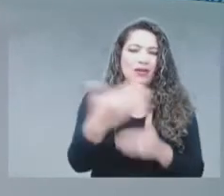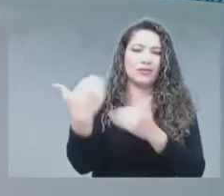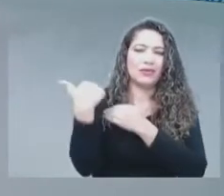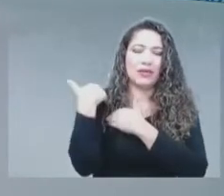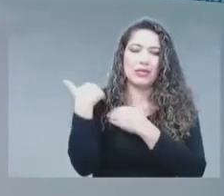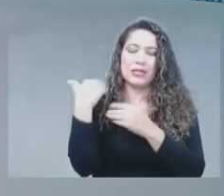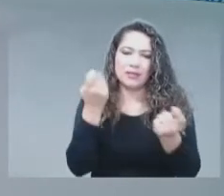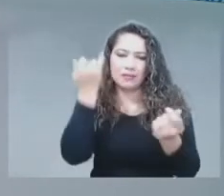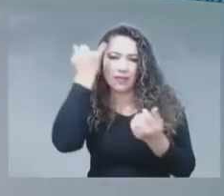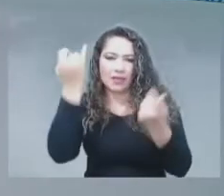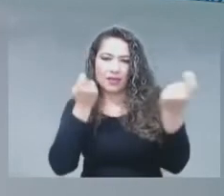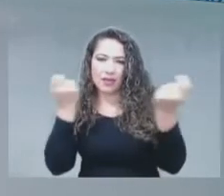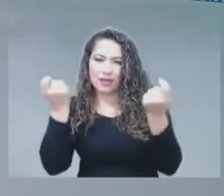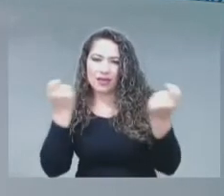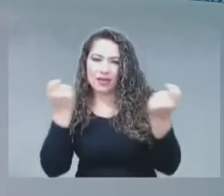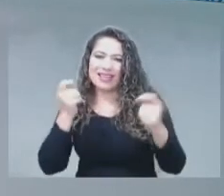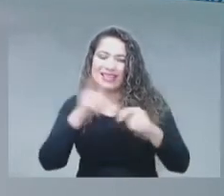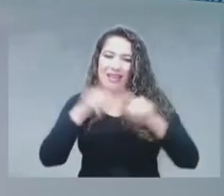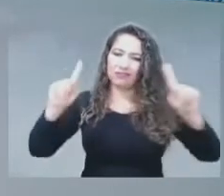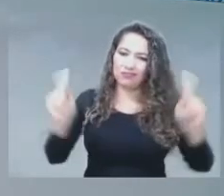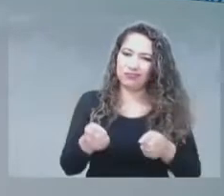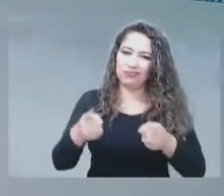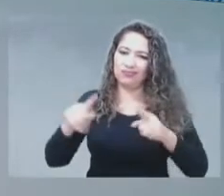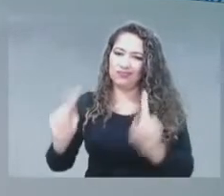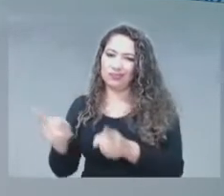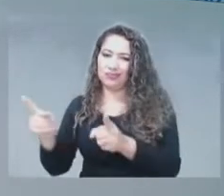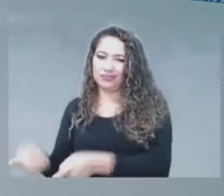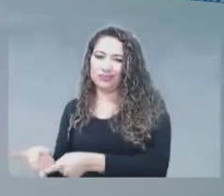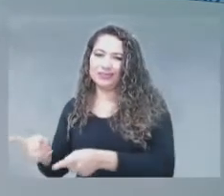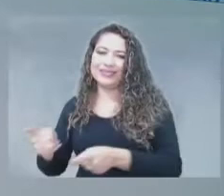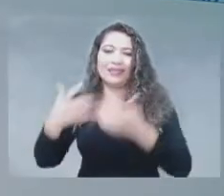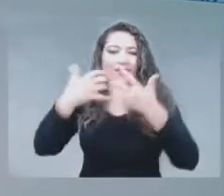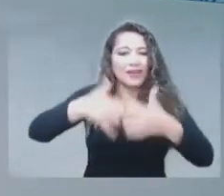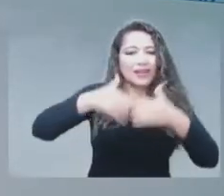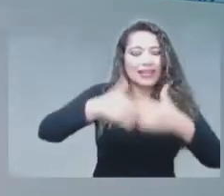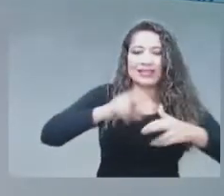tiempos más cortos para poder responderle la industria más rápidamente. Ahora bien,